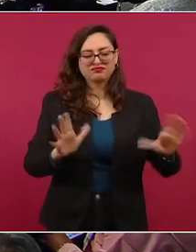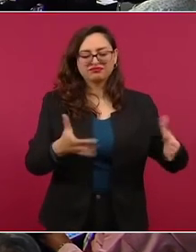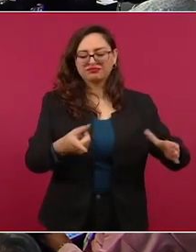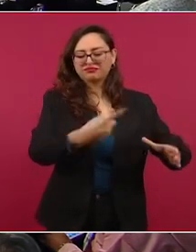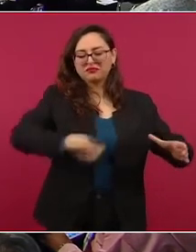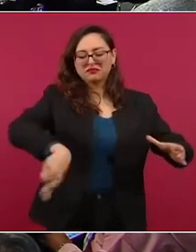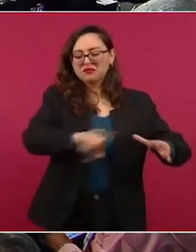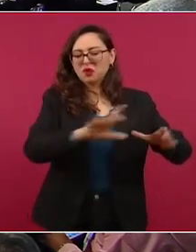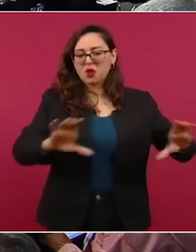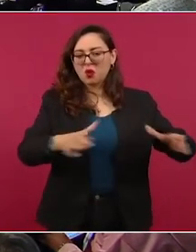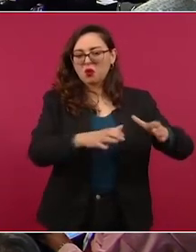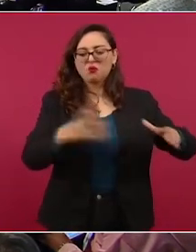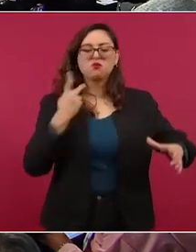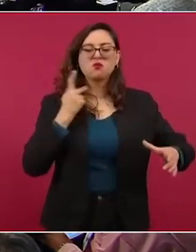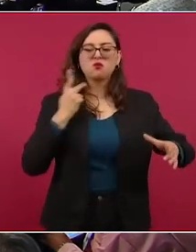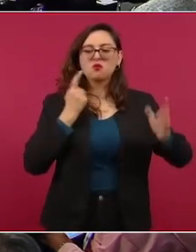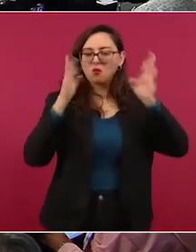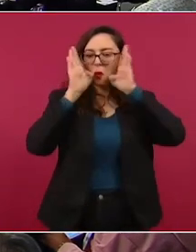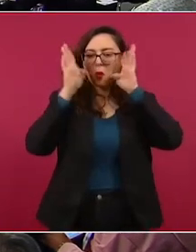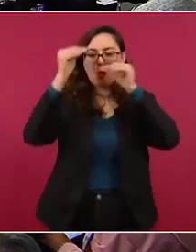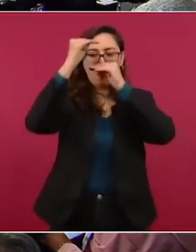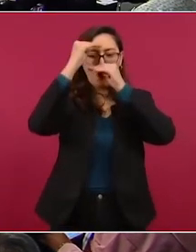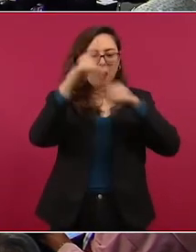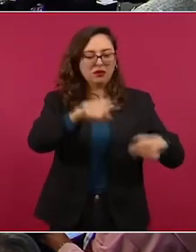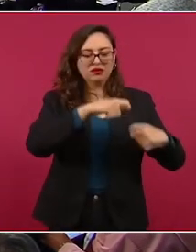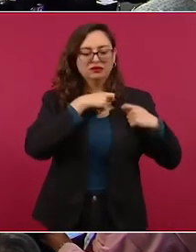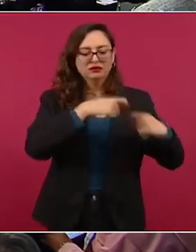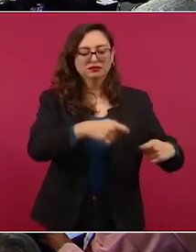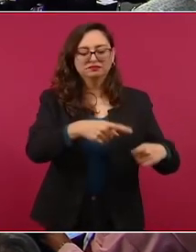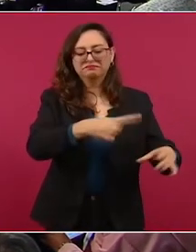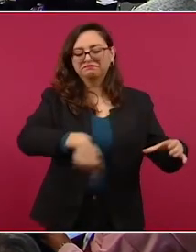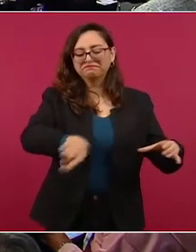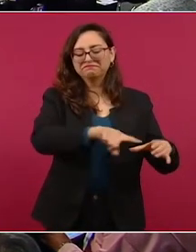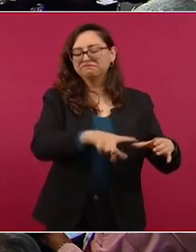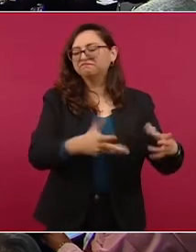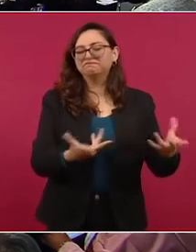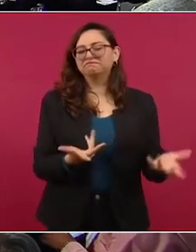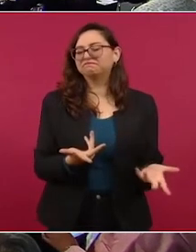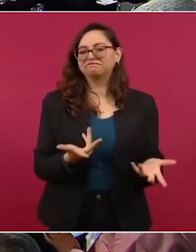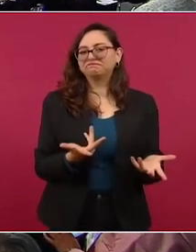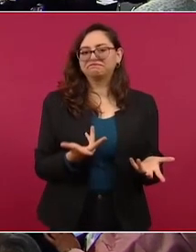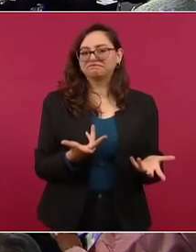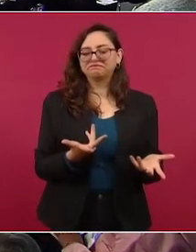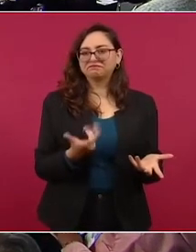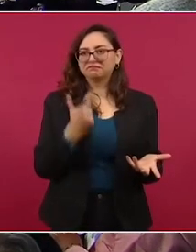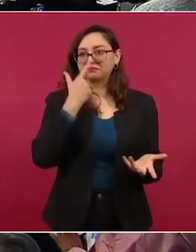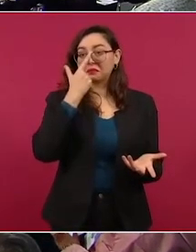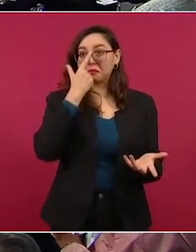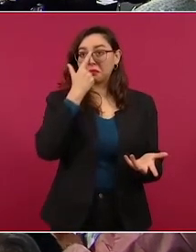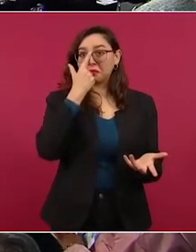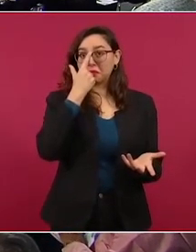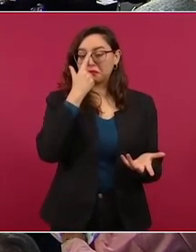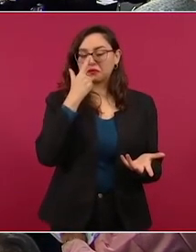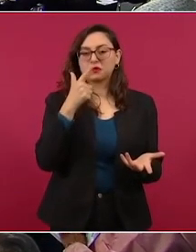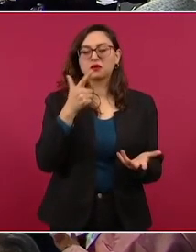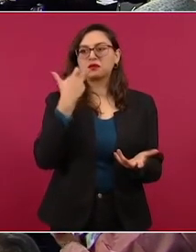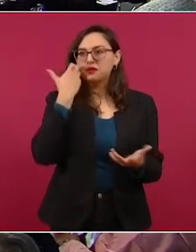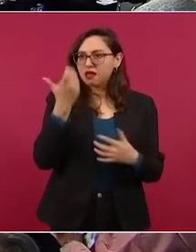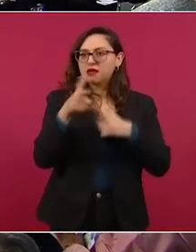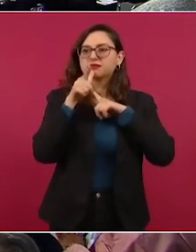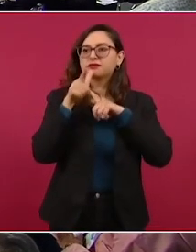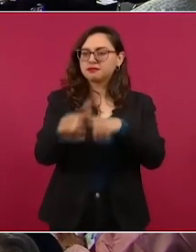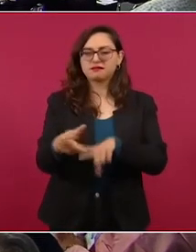quiere que haya menos diputados,